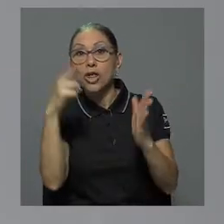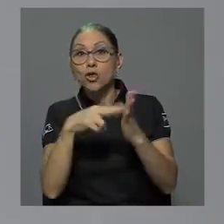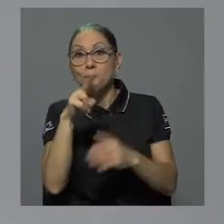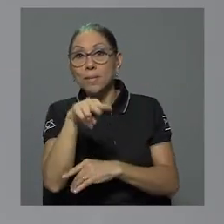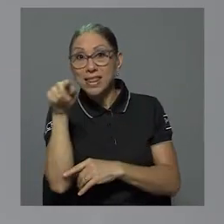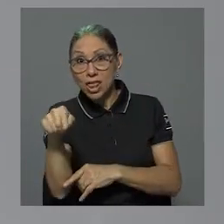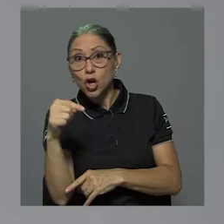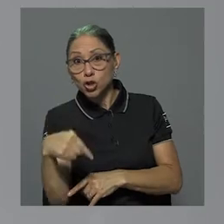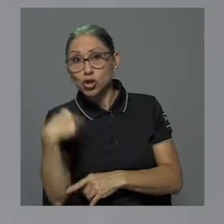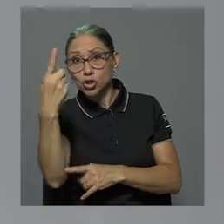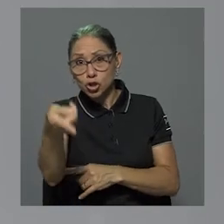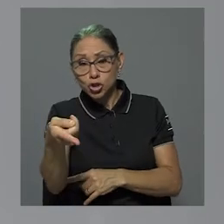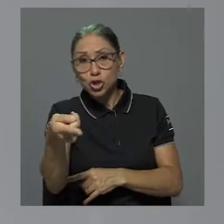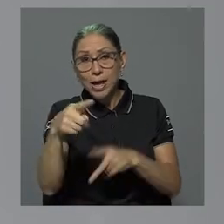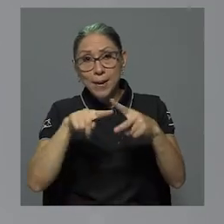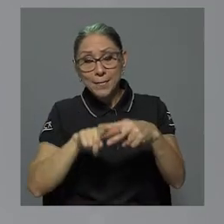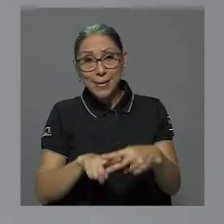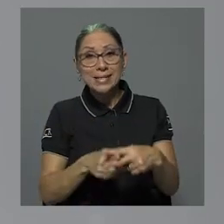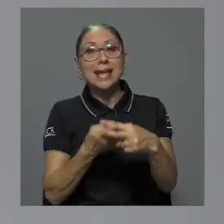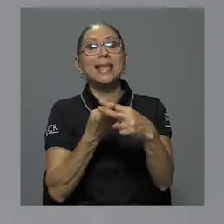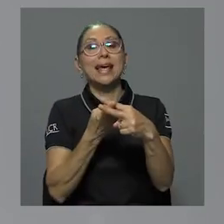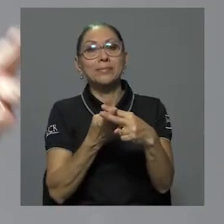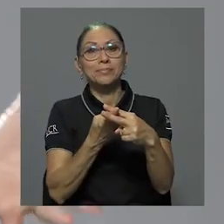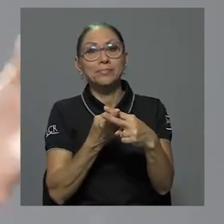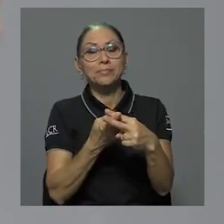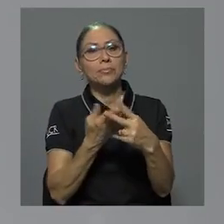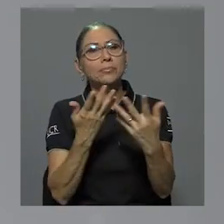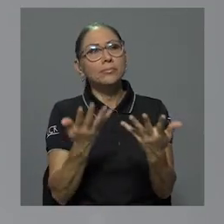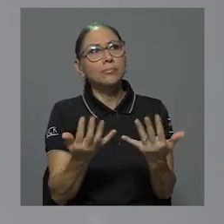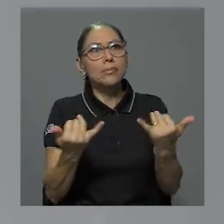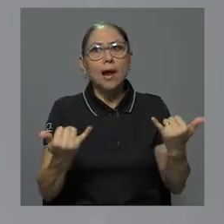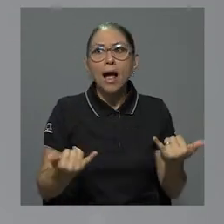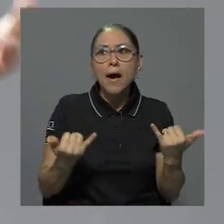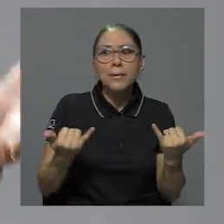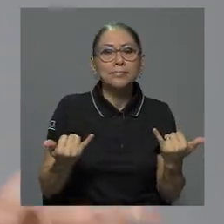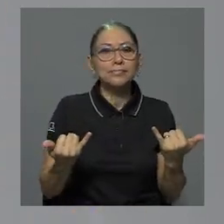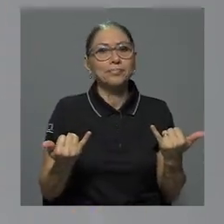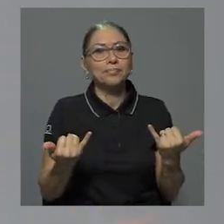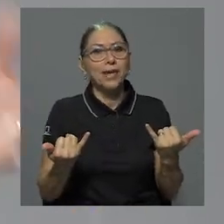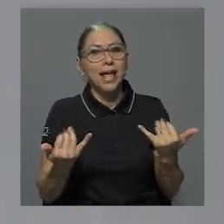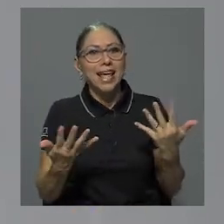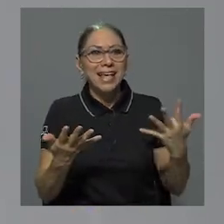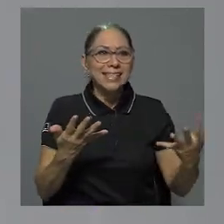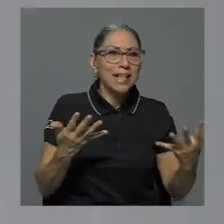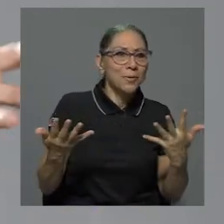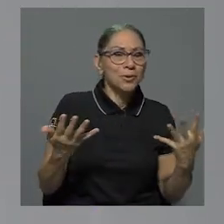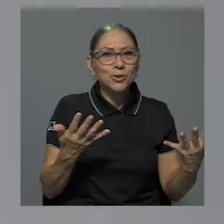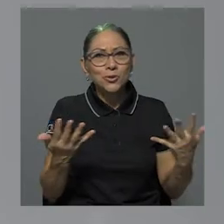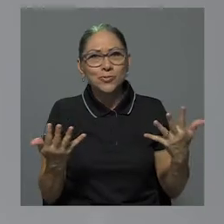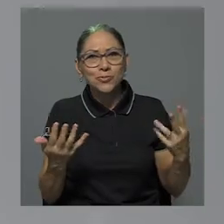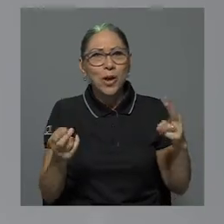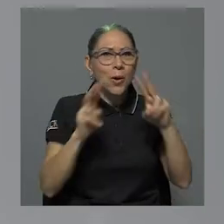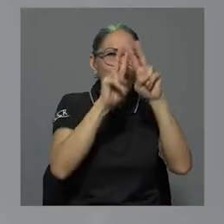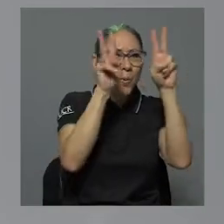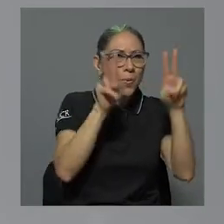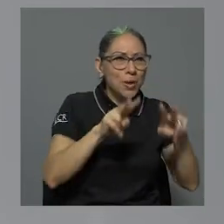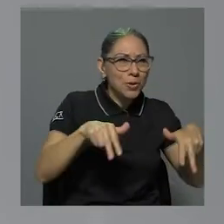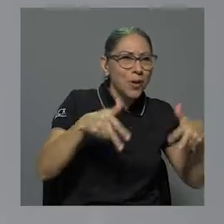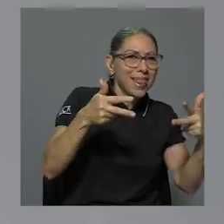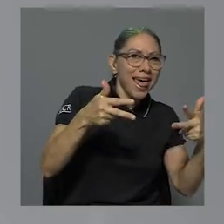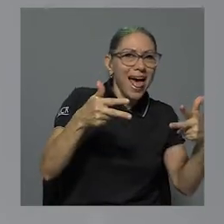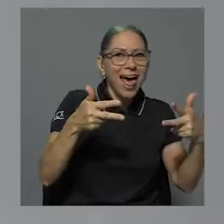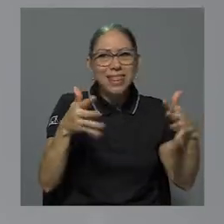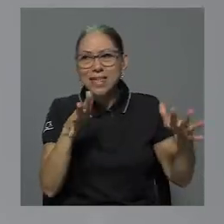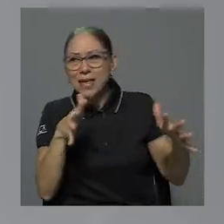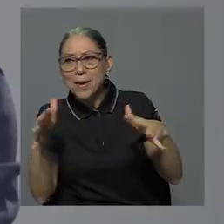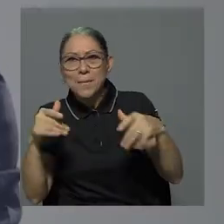2022, donde empezarían. Estamos en un contexto entre virtualidad y presencialidad. ¿Cómo han pensado ustedes iniciar